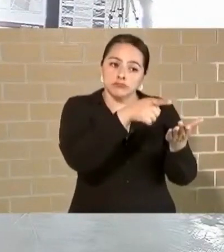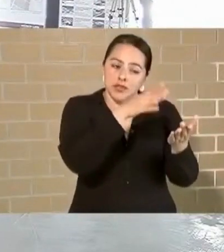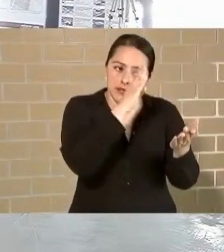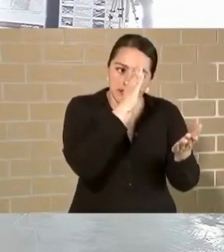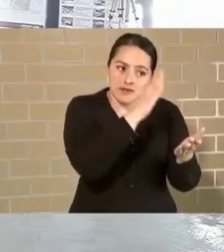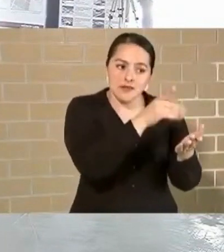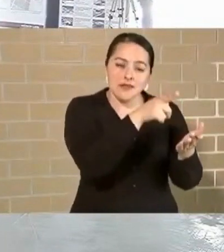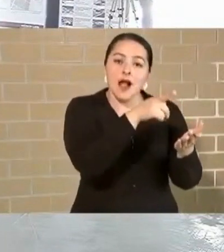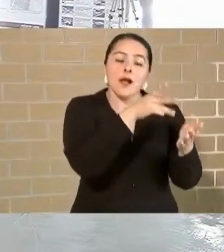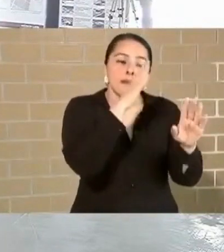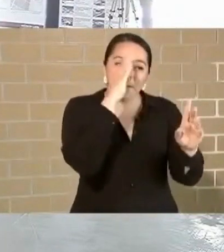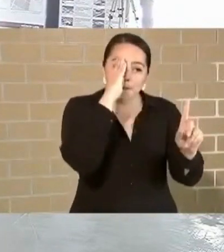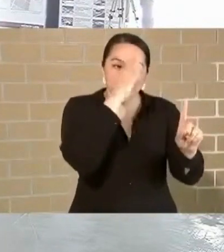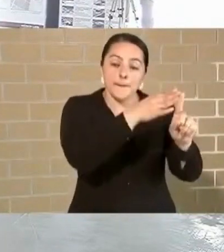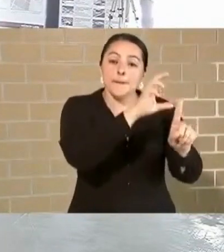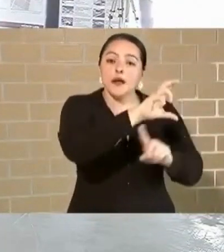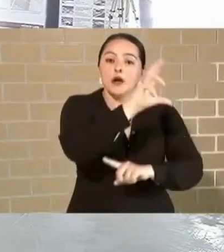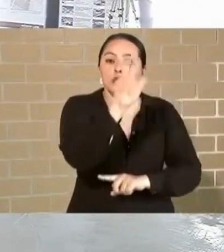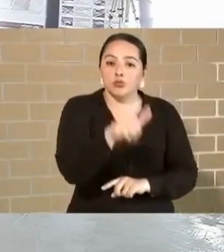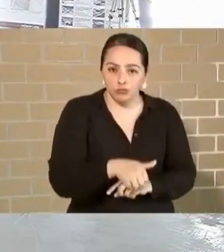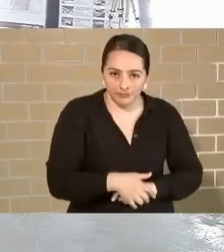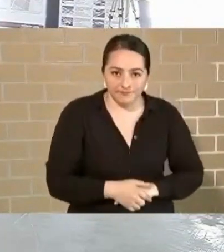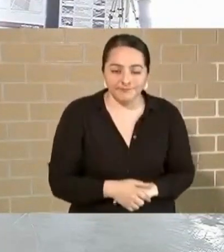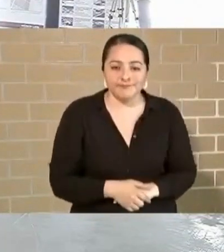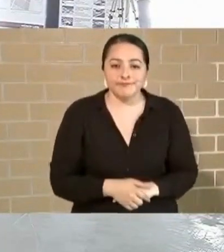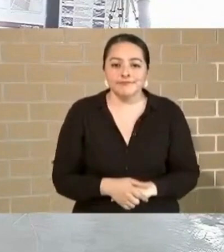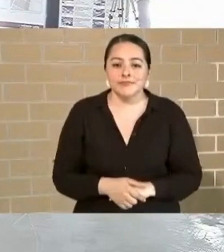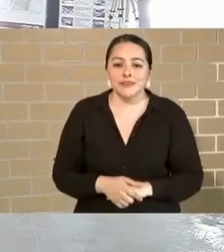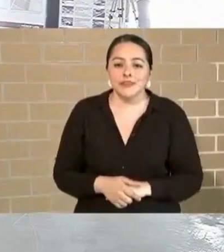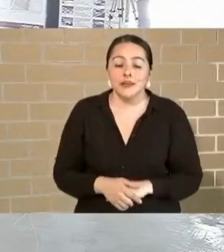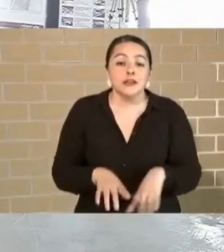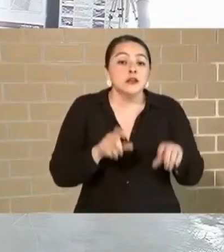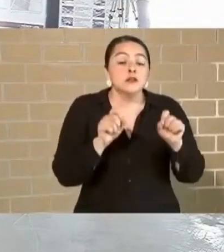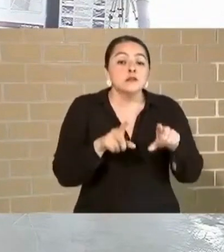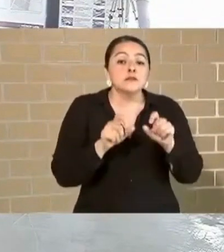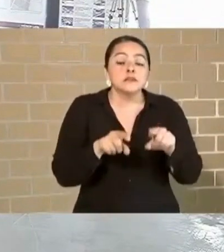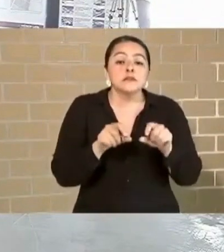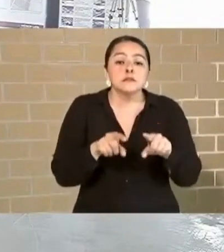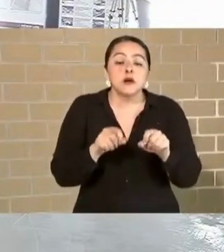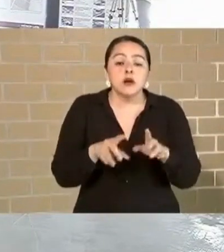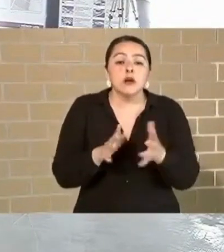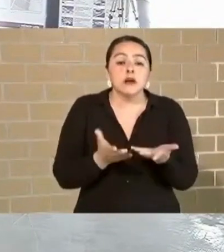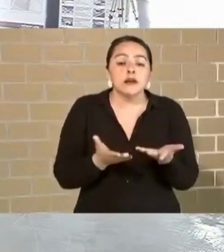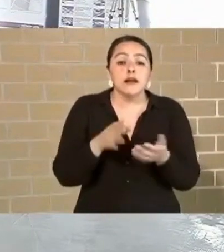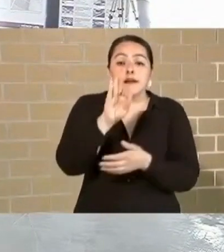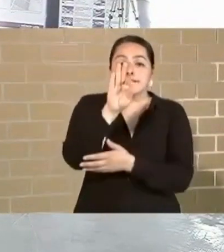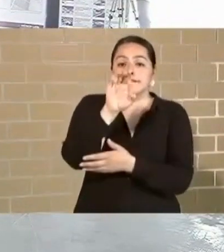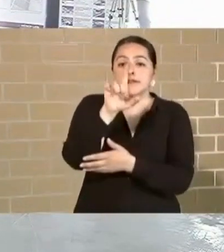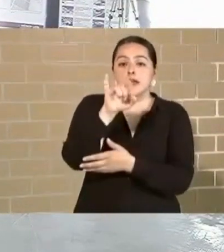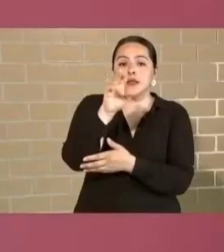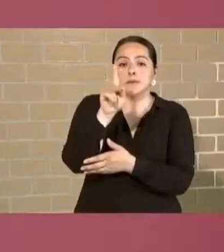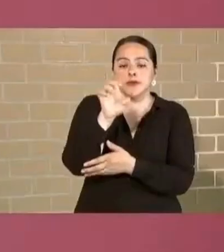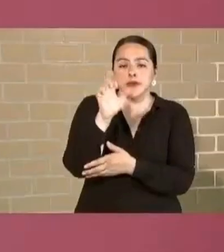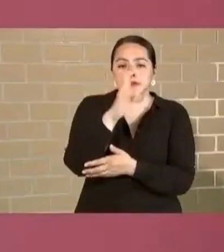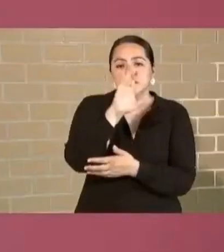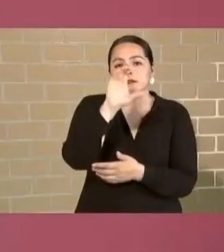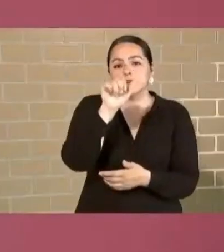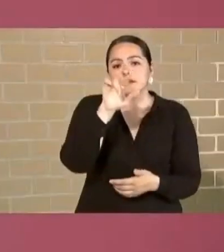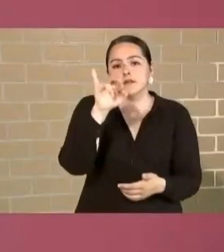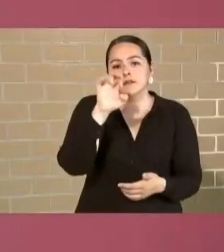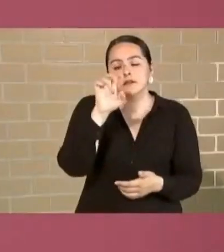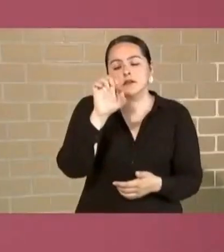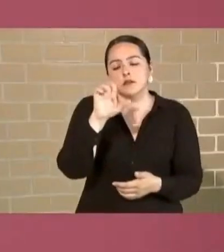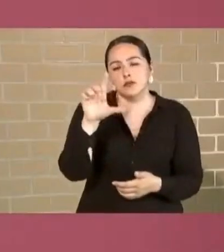también en el caso de Felipe Carrillo Puerto, en